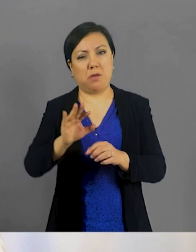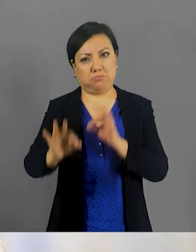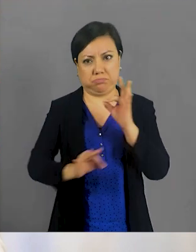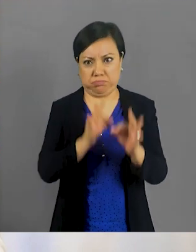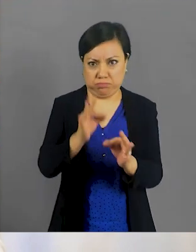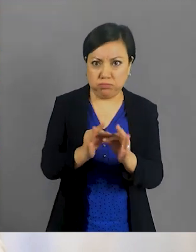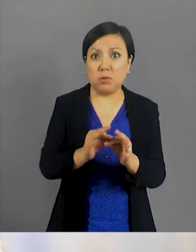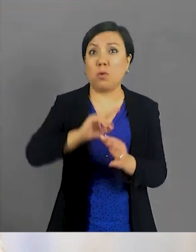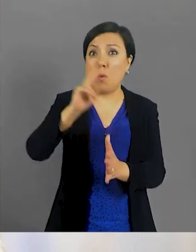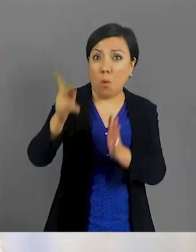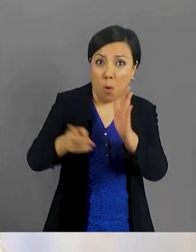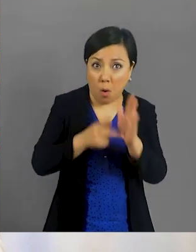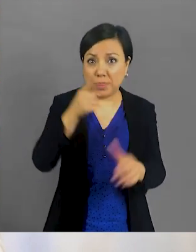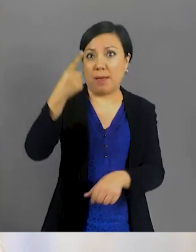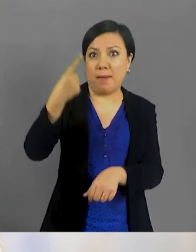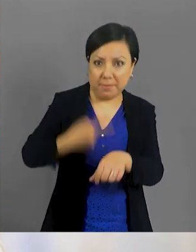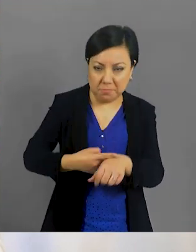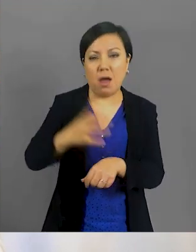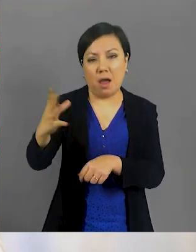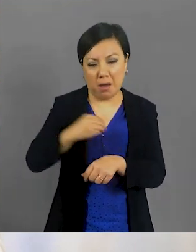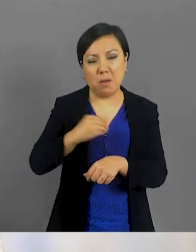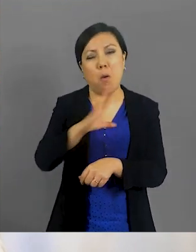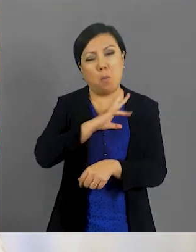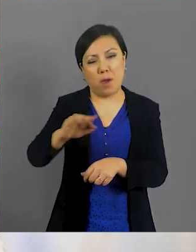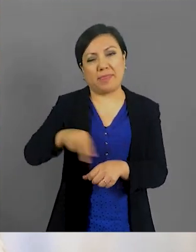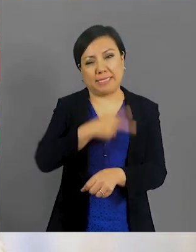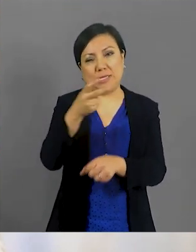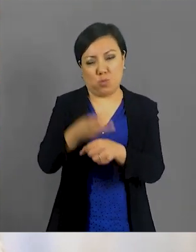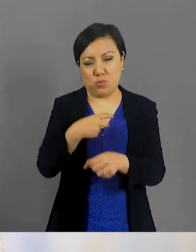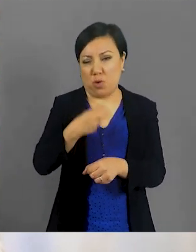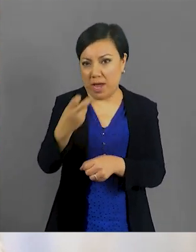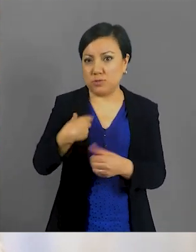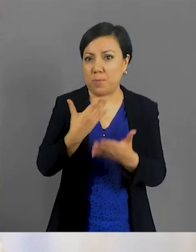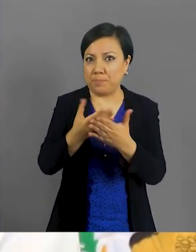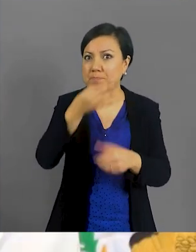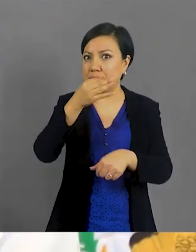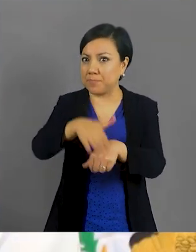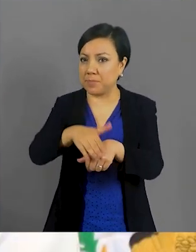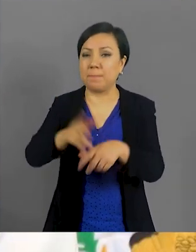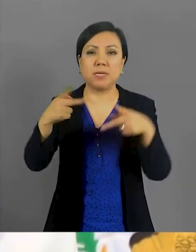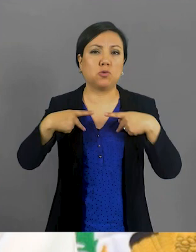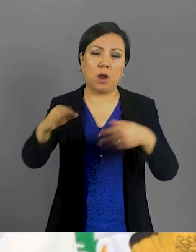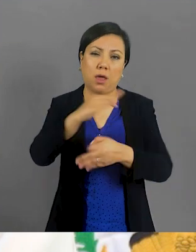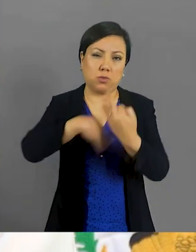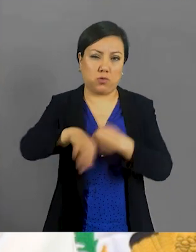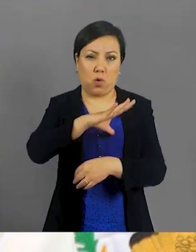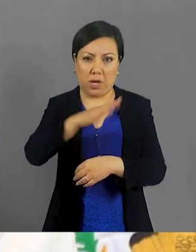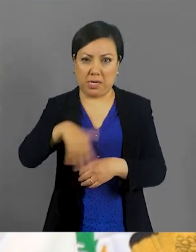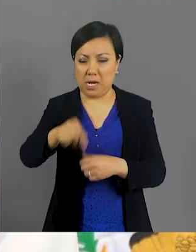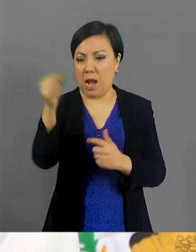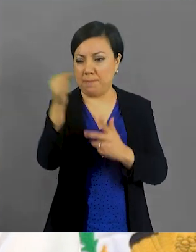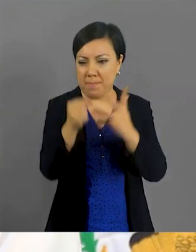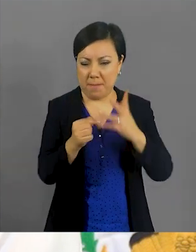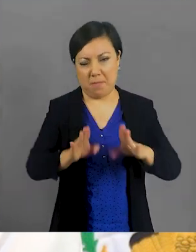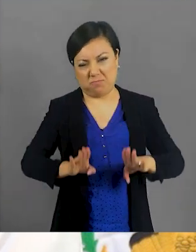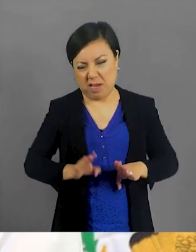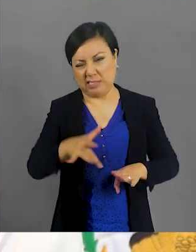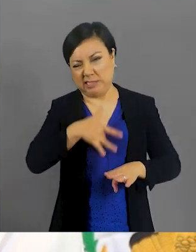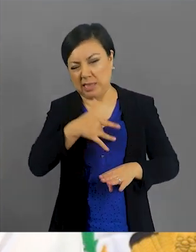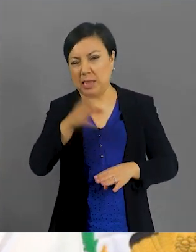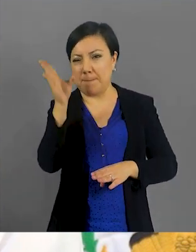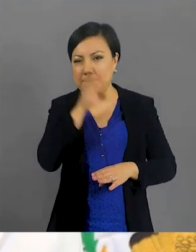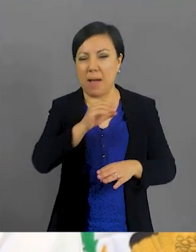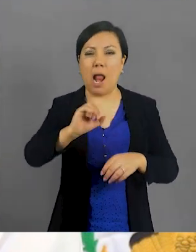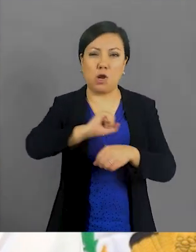recuperado de la COVID-19, no estás exento de volverla a contraer si bajas la guardia. Para todas las personas en general que presentan